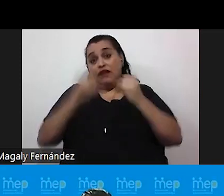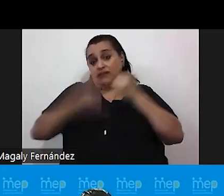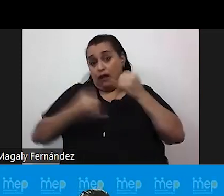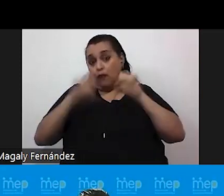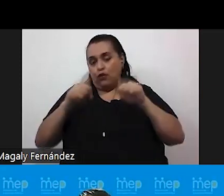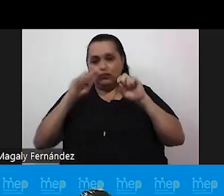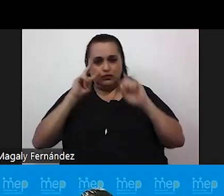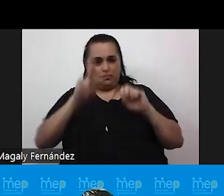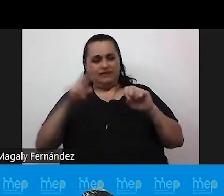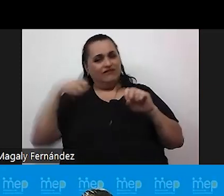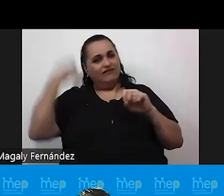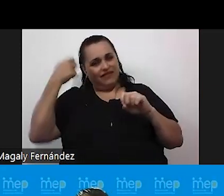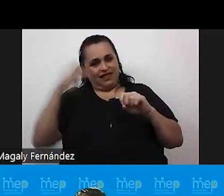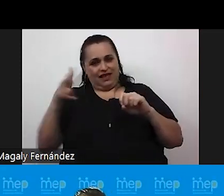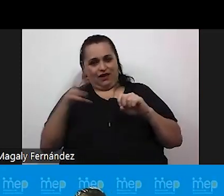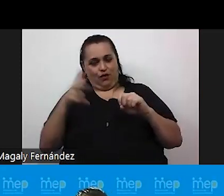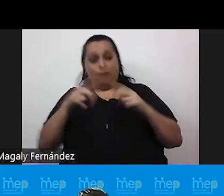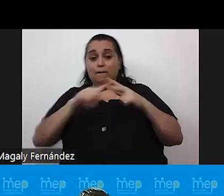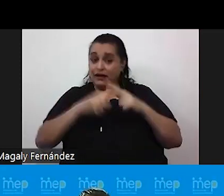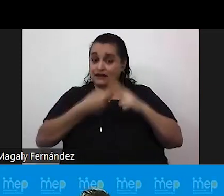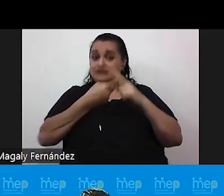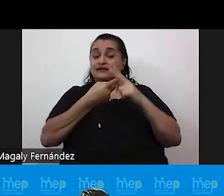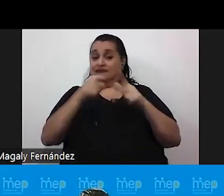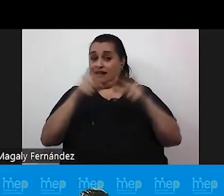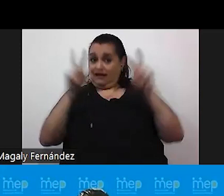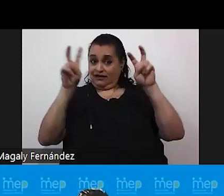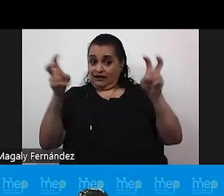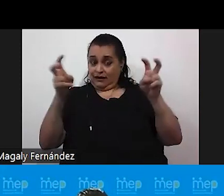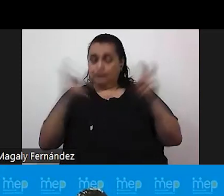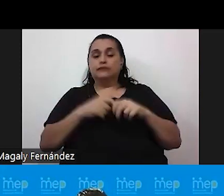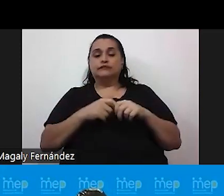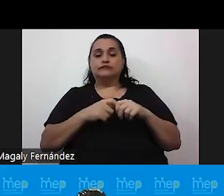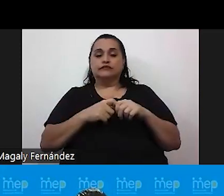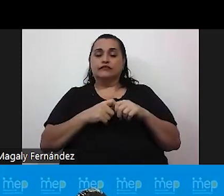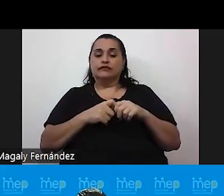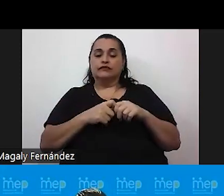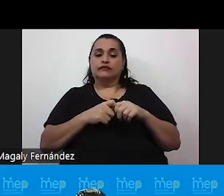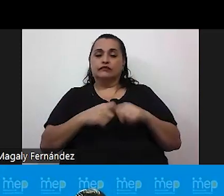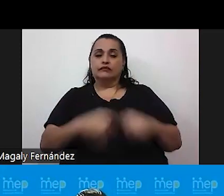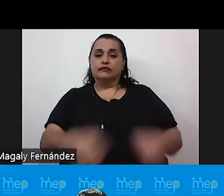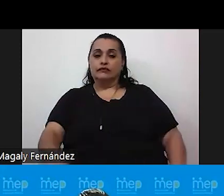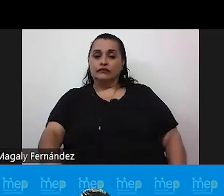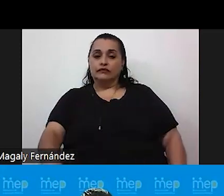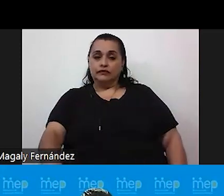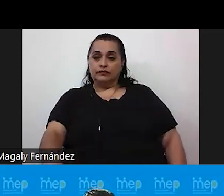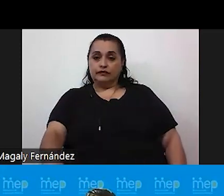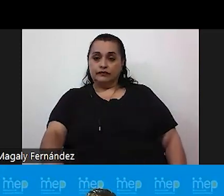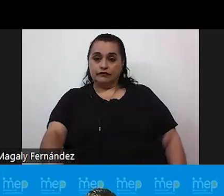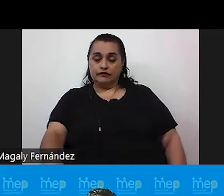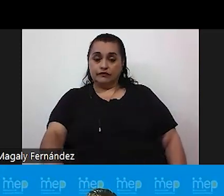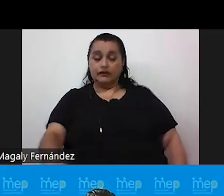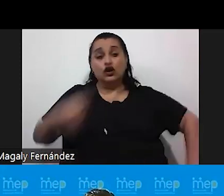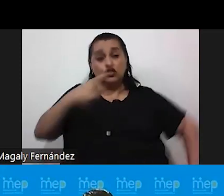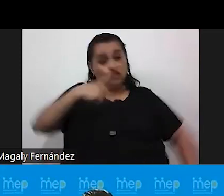y tal vez para iniciar un poquito en este tema resulta que nos